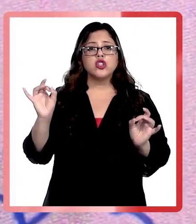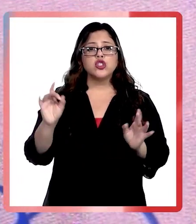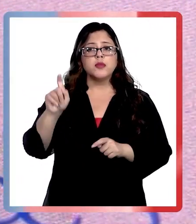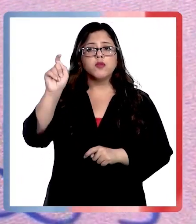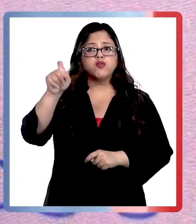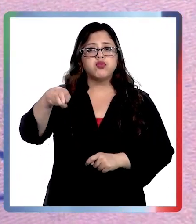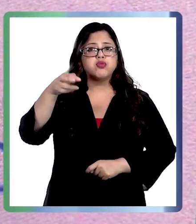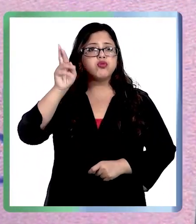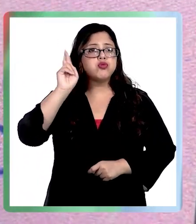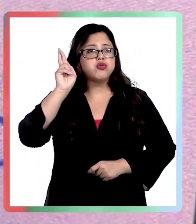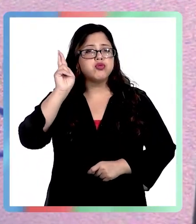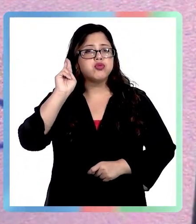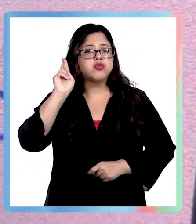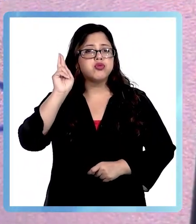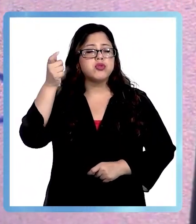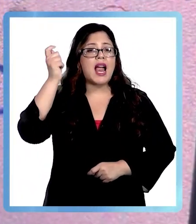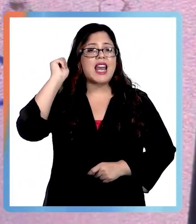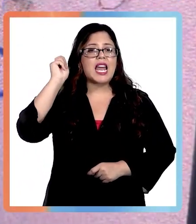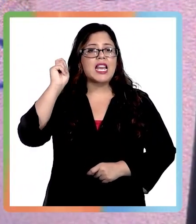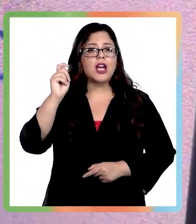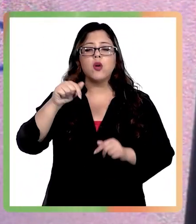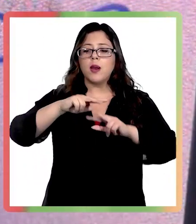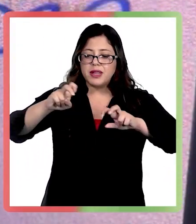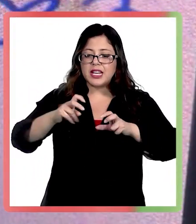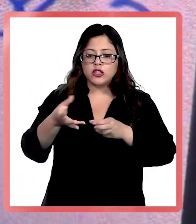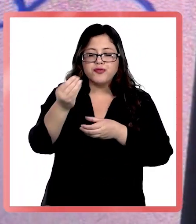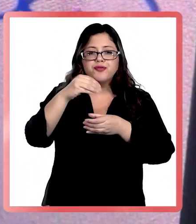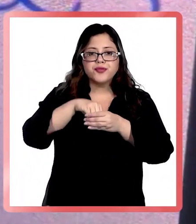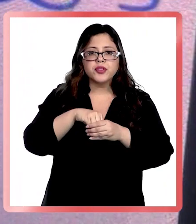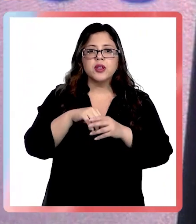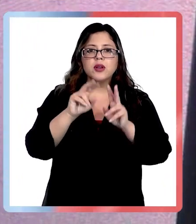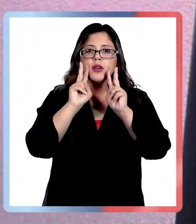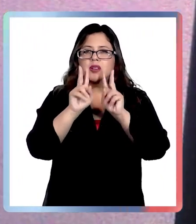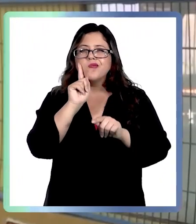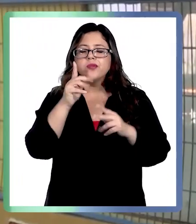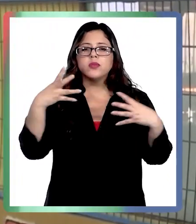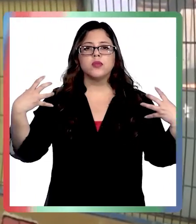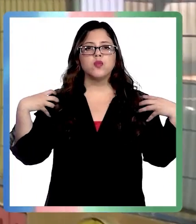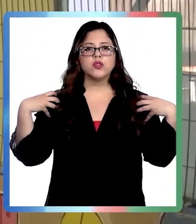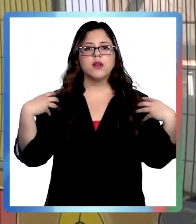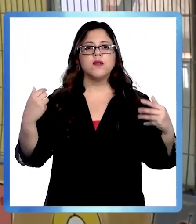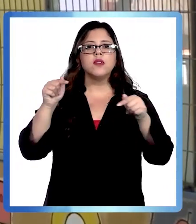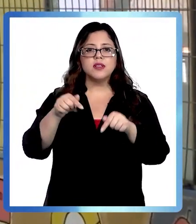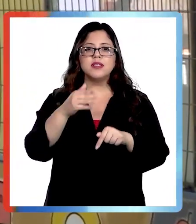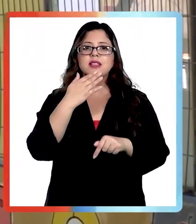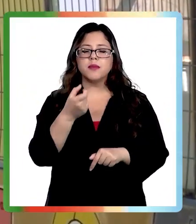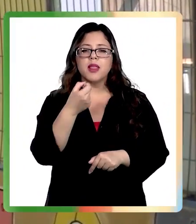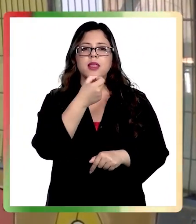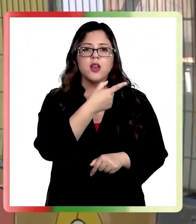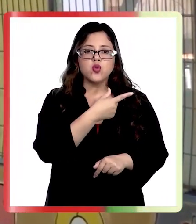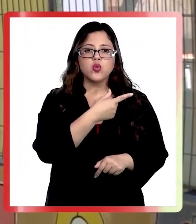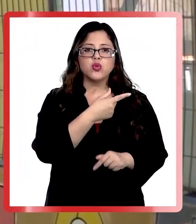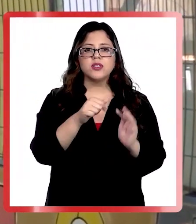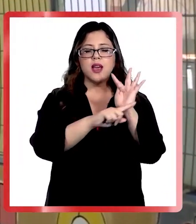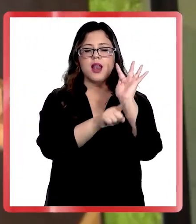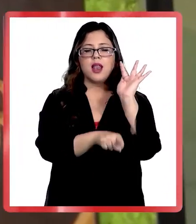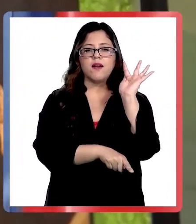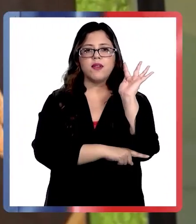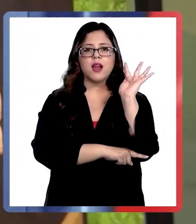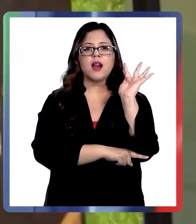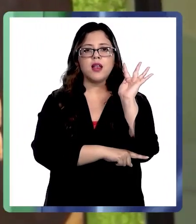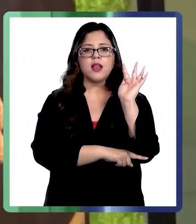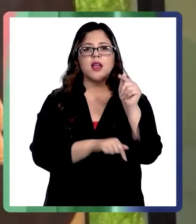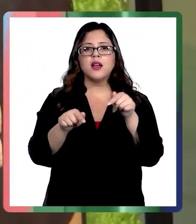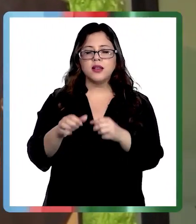Se mantiene la investigación interna para determinar responsabilidades. Se presentó una denuncia ante la Fiscalía, trabajo que se